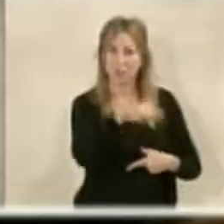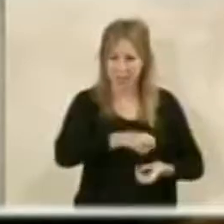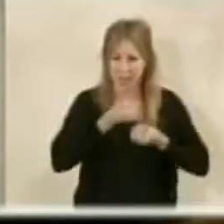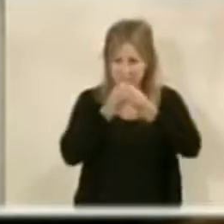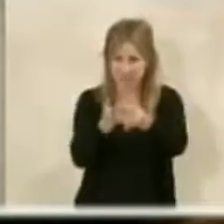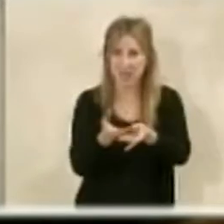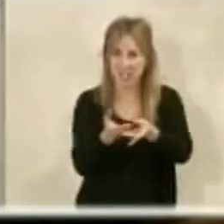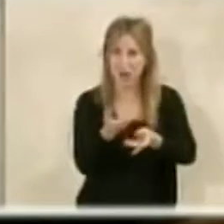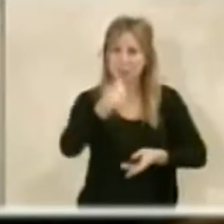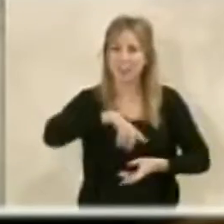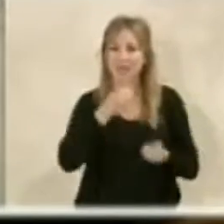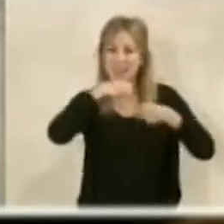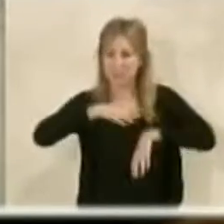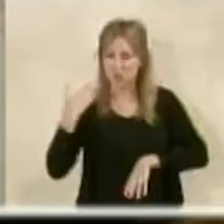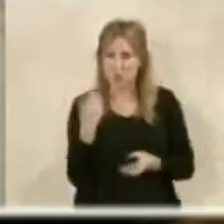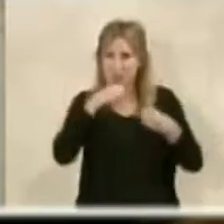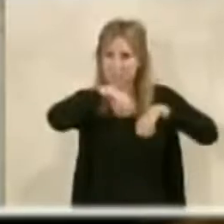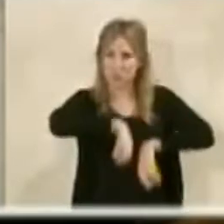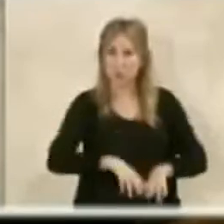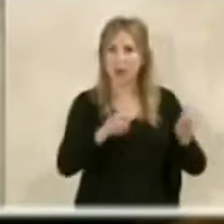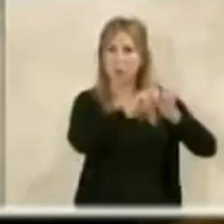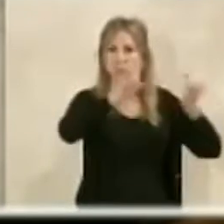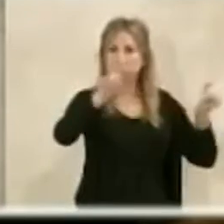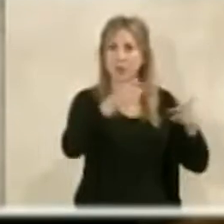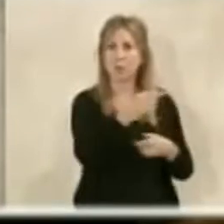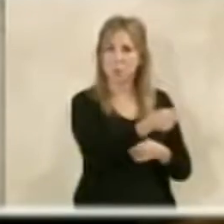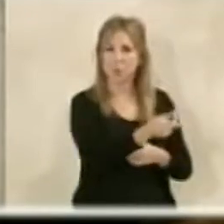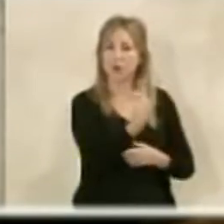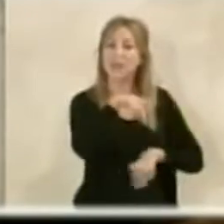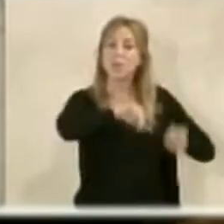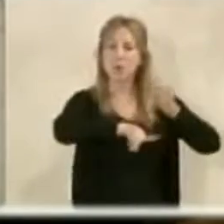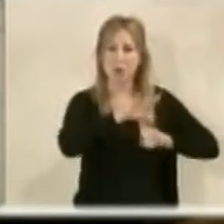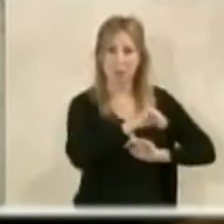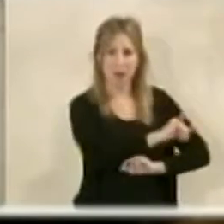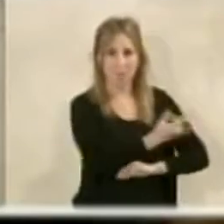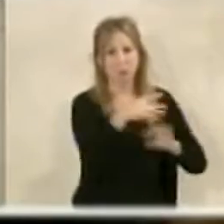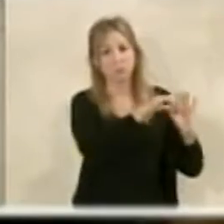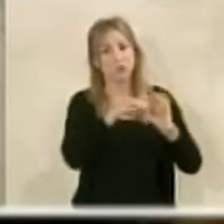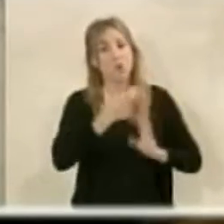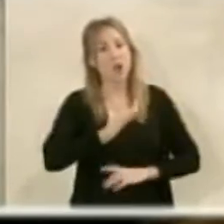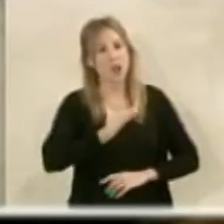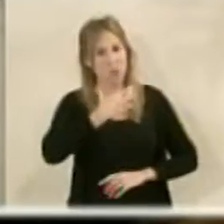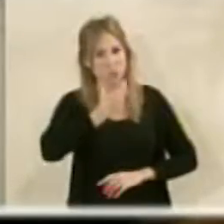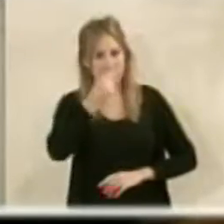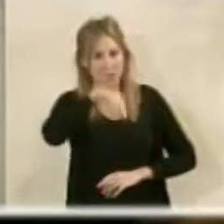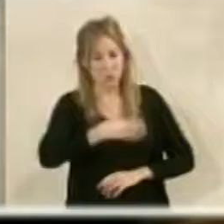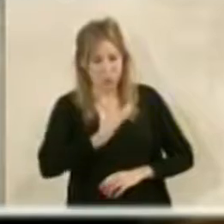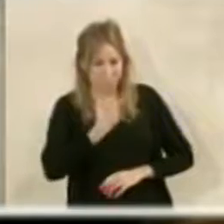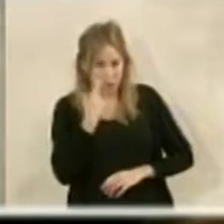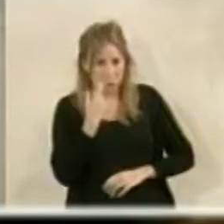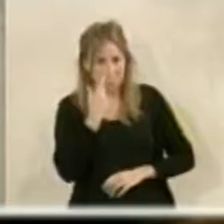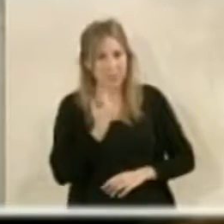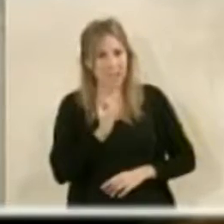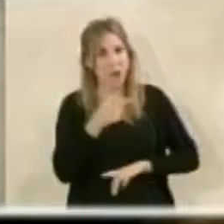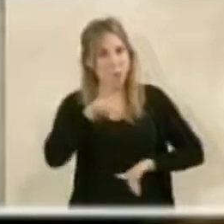decirlo aquí y hacer un poco de historia, una promotora que ha tenido algunos problemas con el Ayuntamiento de Almería, y el Ayuntamiento de Almería ha